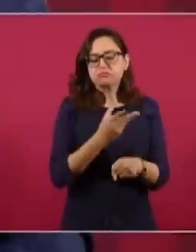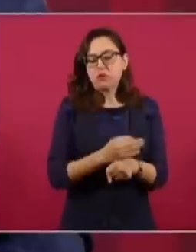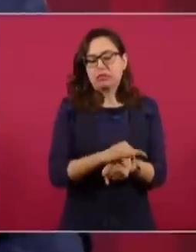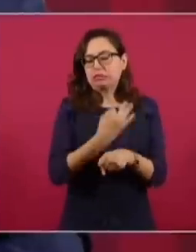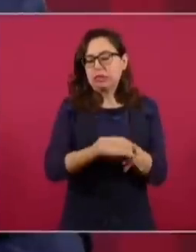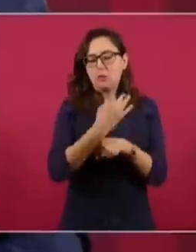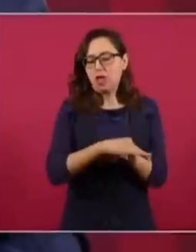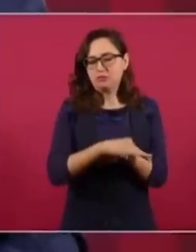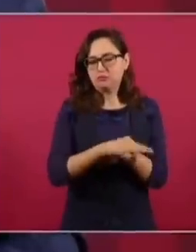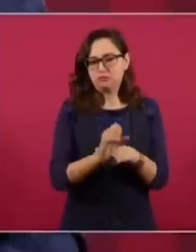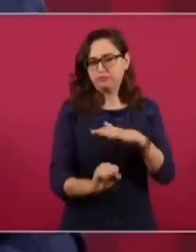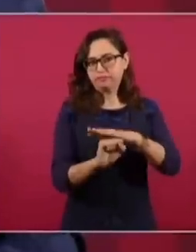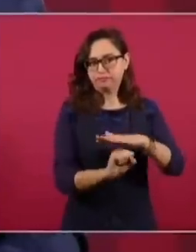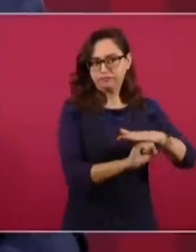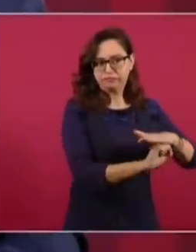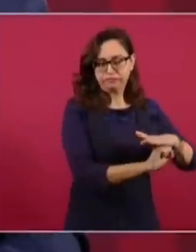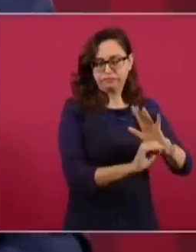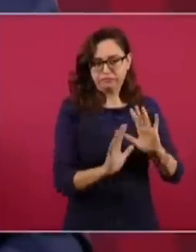Y otra,